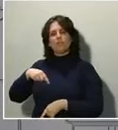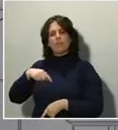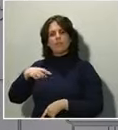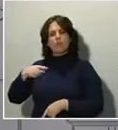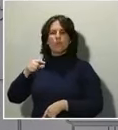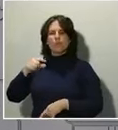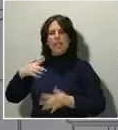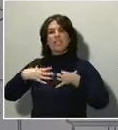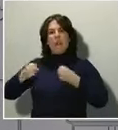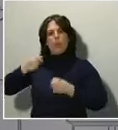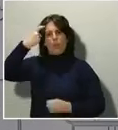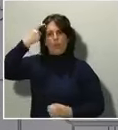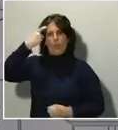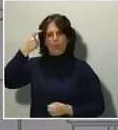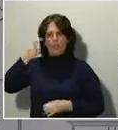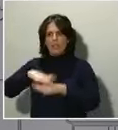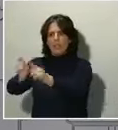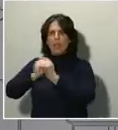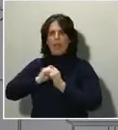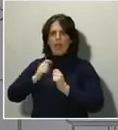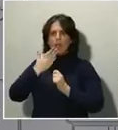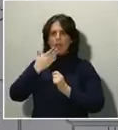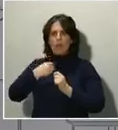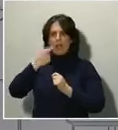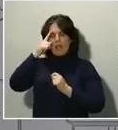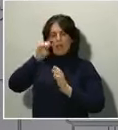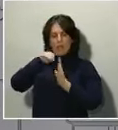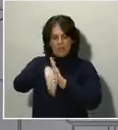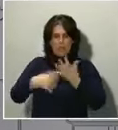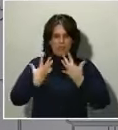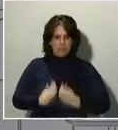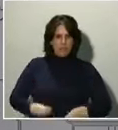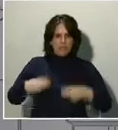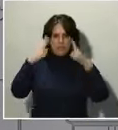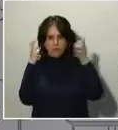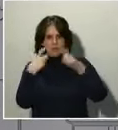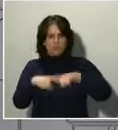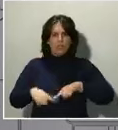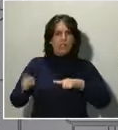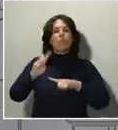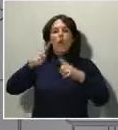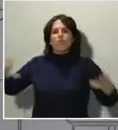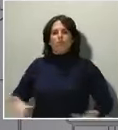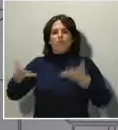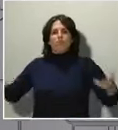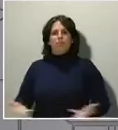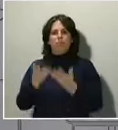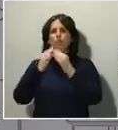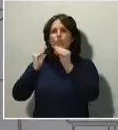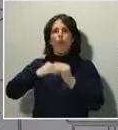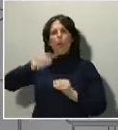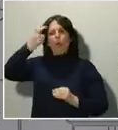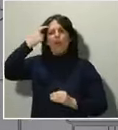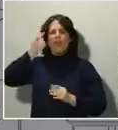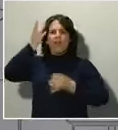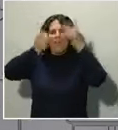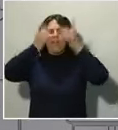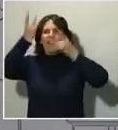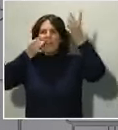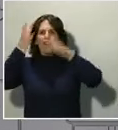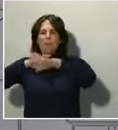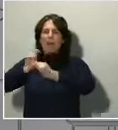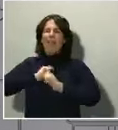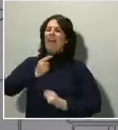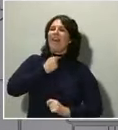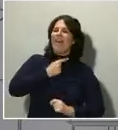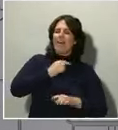decaigamos. Aplausos mundo de la cultura y a todas las personas que ponen su sabiduría y su ingenio para hacernos más llevaderos estos días de cuarentena.